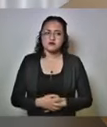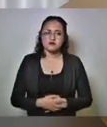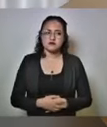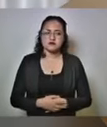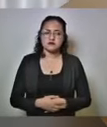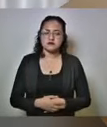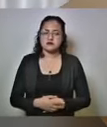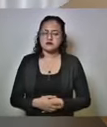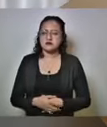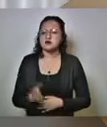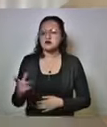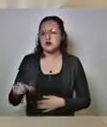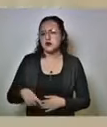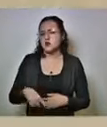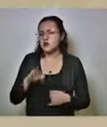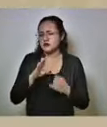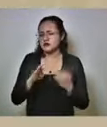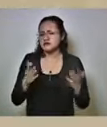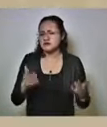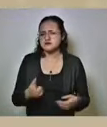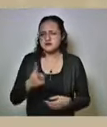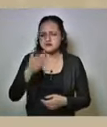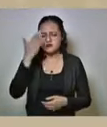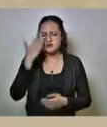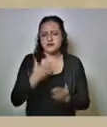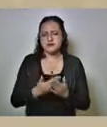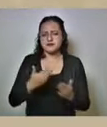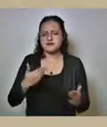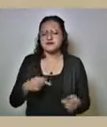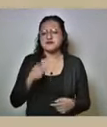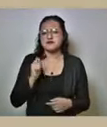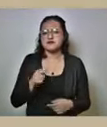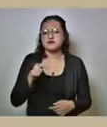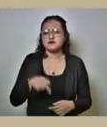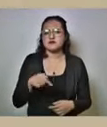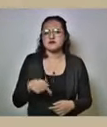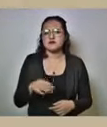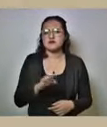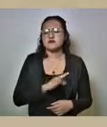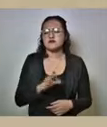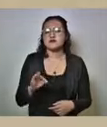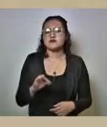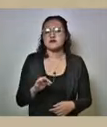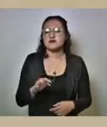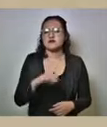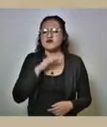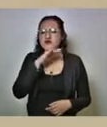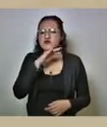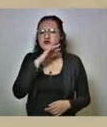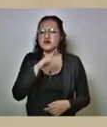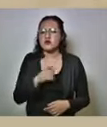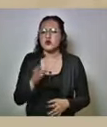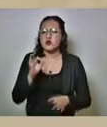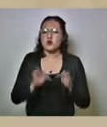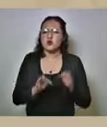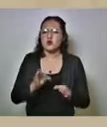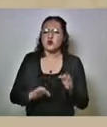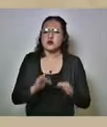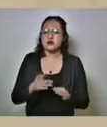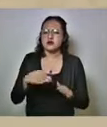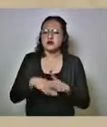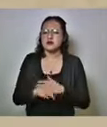Nuevamente gobernador usted ya lo había anticipado esta colusión posible colusión de los jueces de ministerios públicos